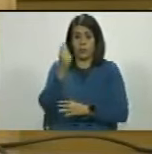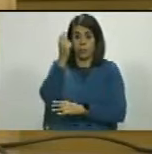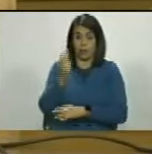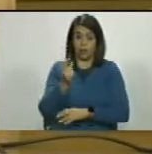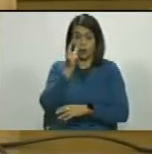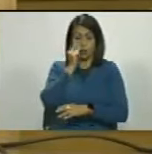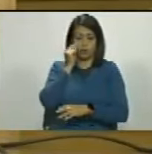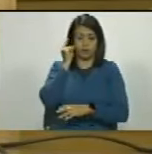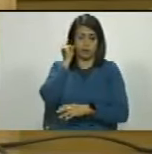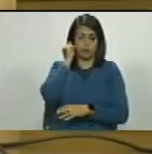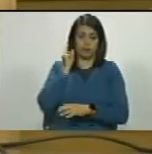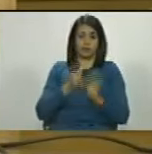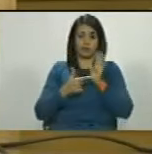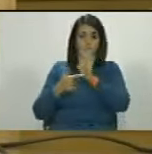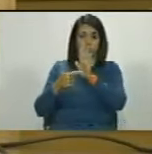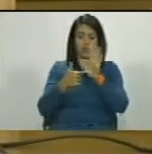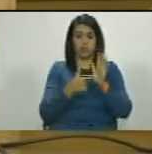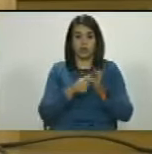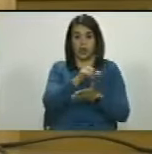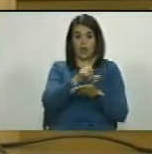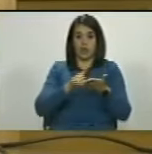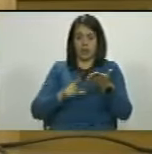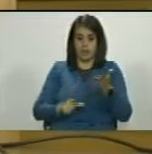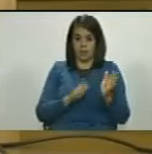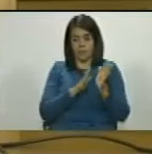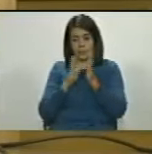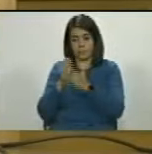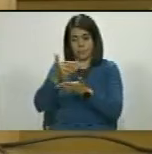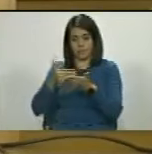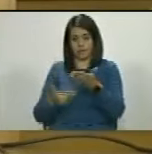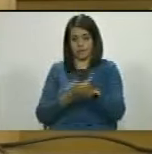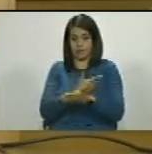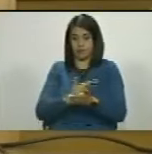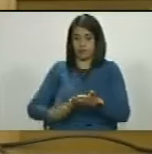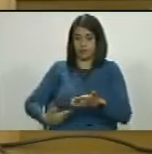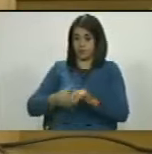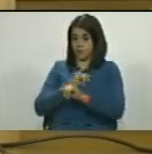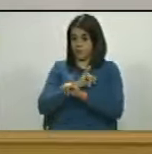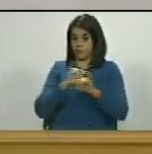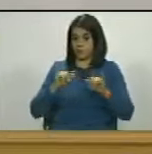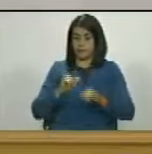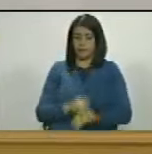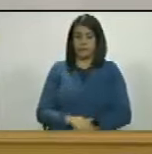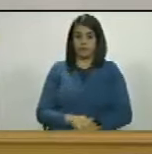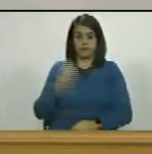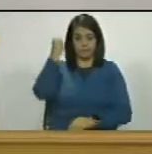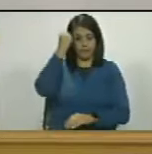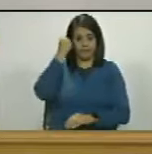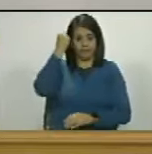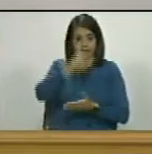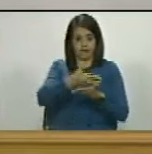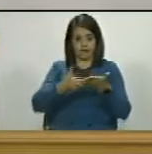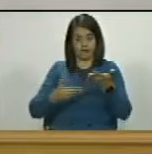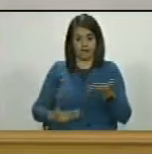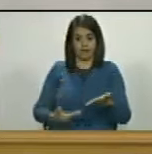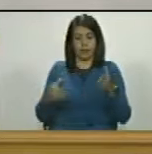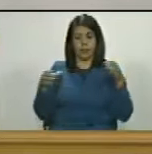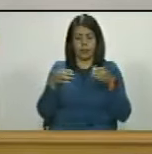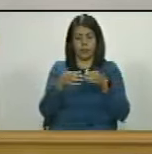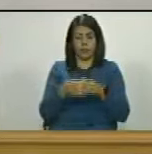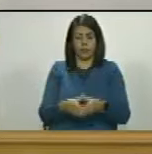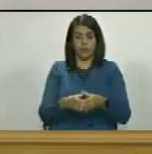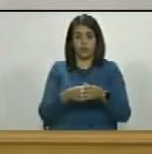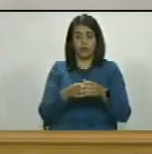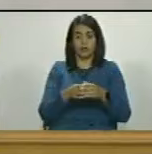diputados y las diputadas indicadas en lista anexa. Es todo, ciudadano presidente. En consideración, el acta correspondiente de la sesión